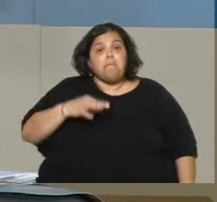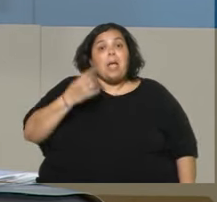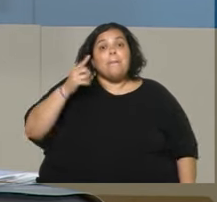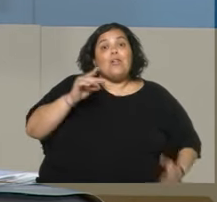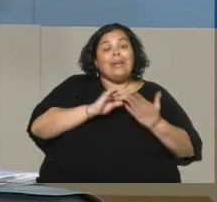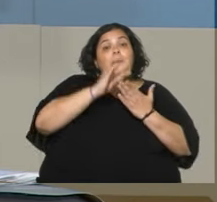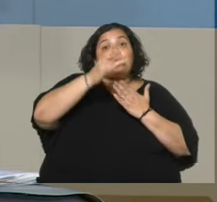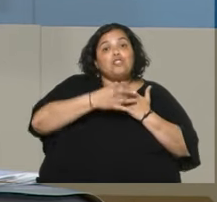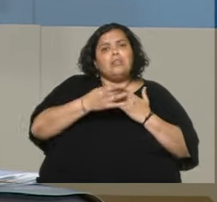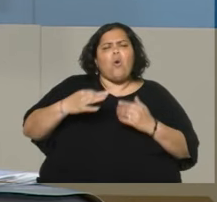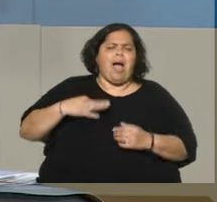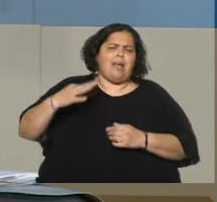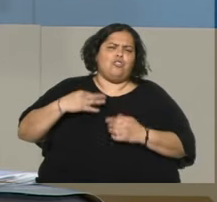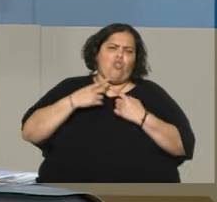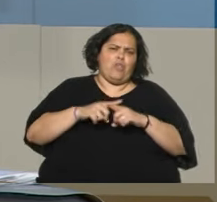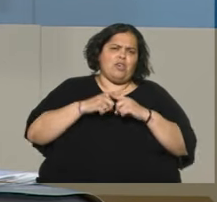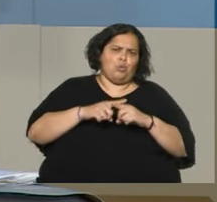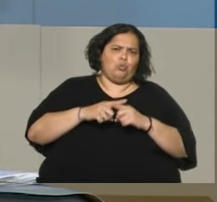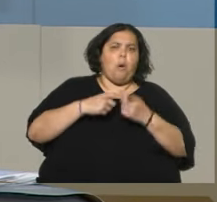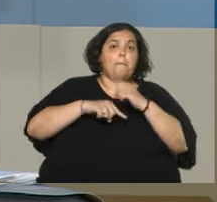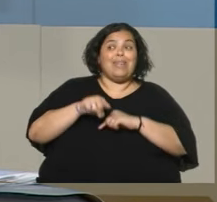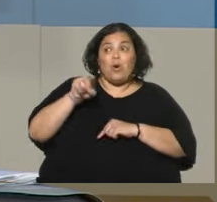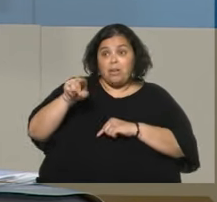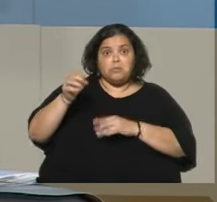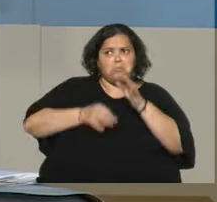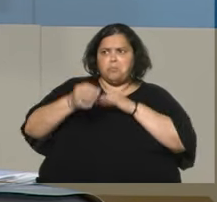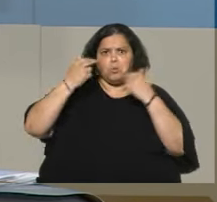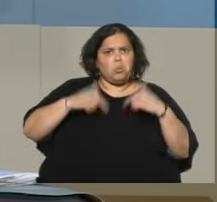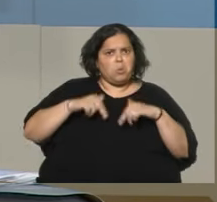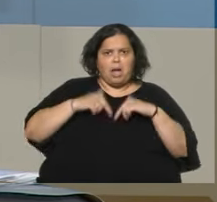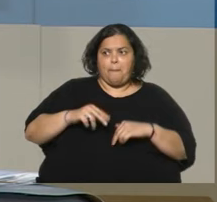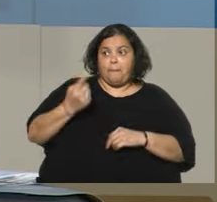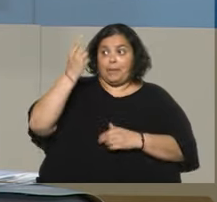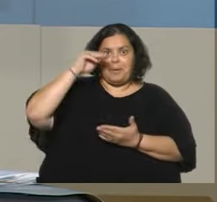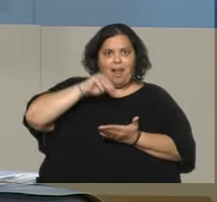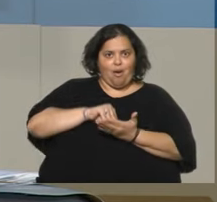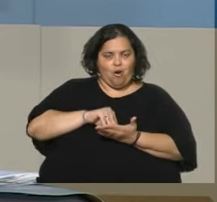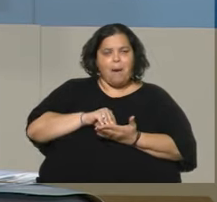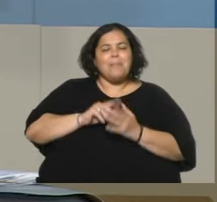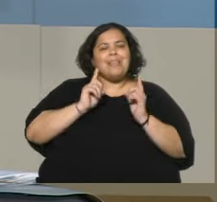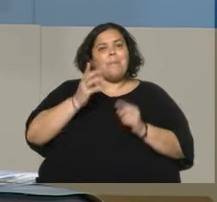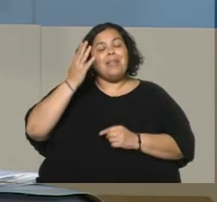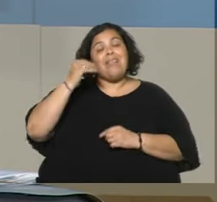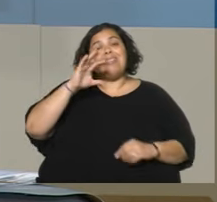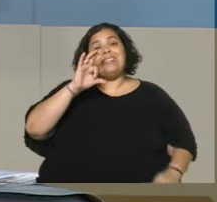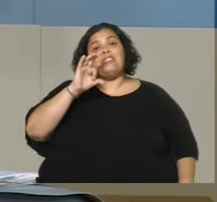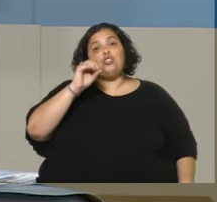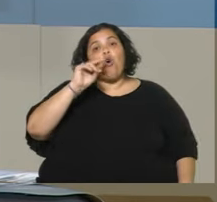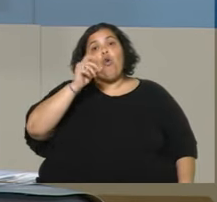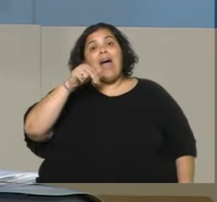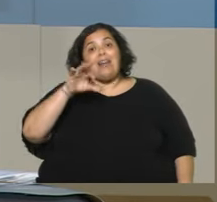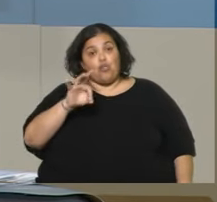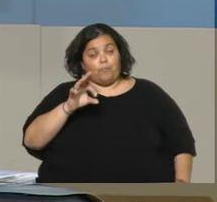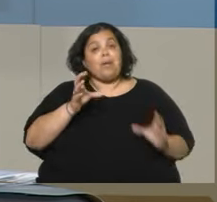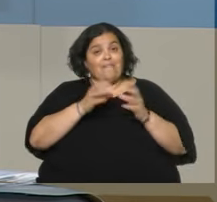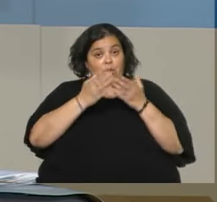años en discusión. Esas observaciones no se acercaron. Sí, el diputado Martín Sodano, integrante de Cabildo Abierto, y otros